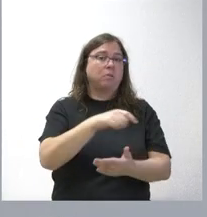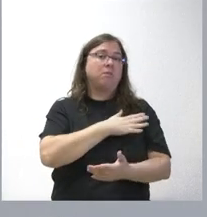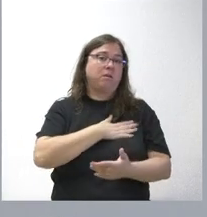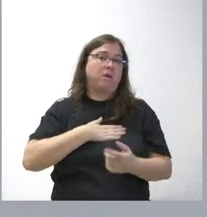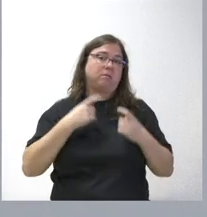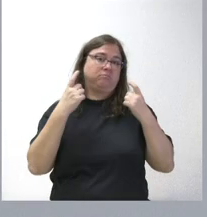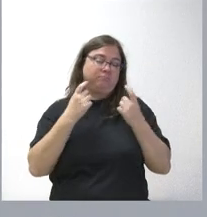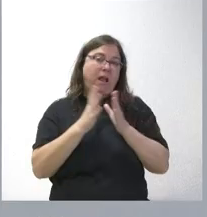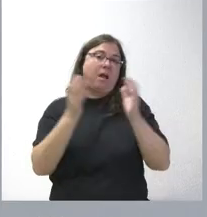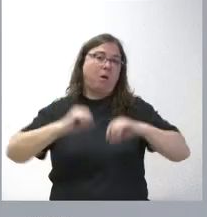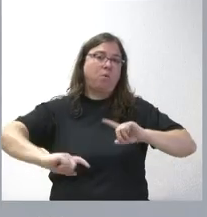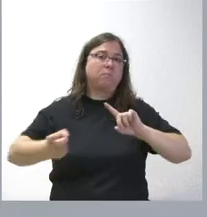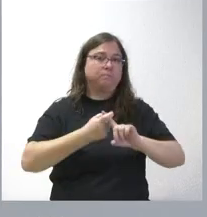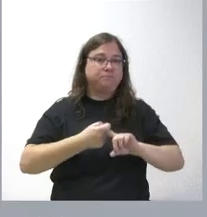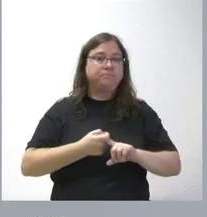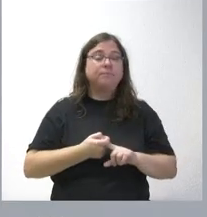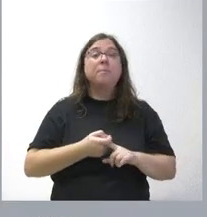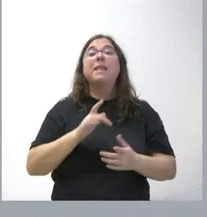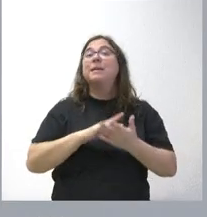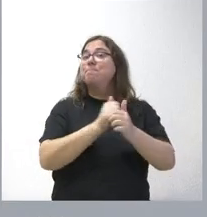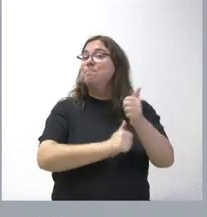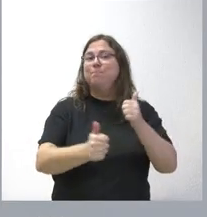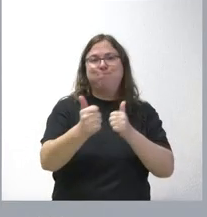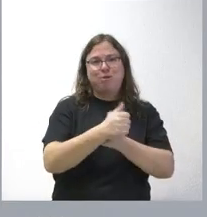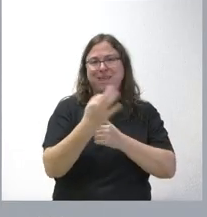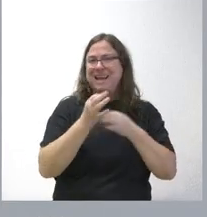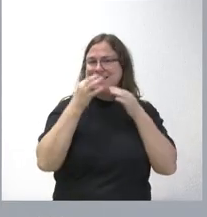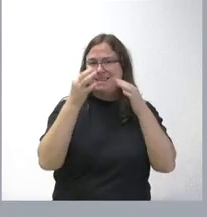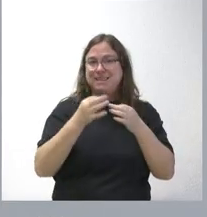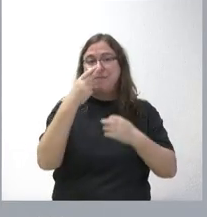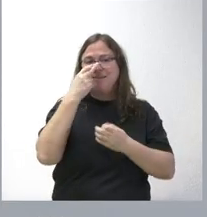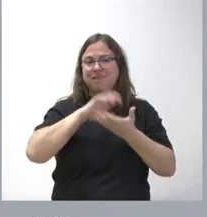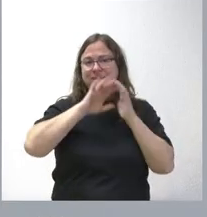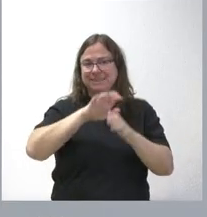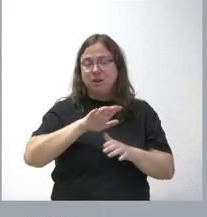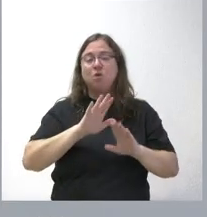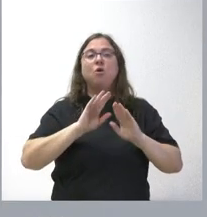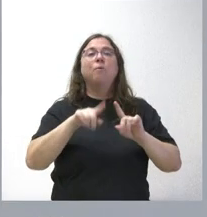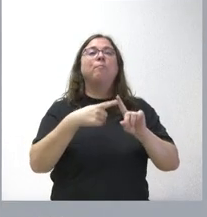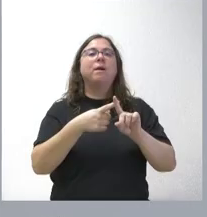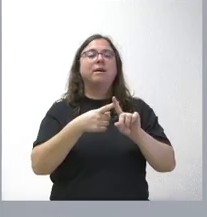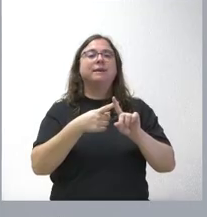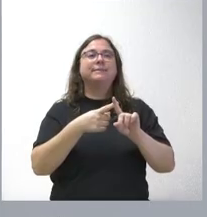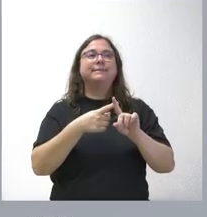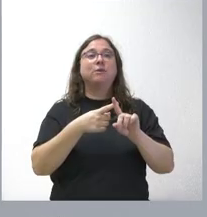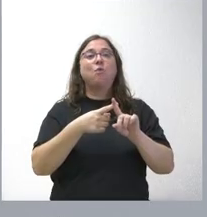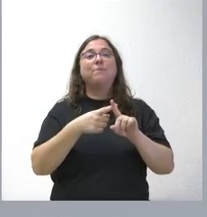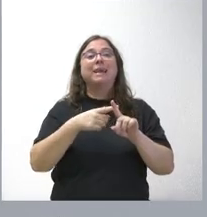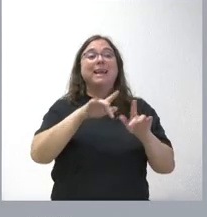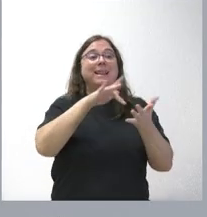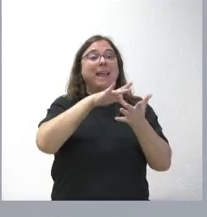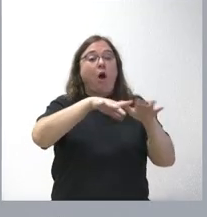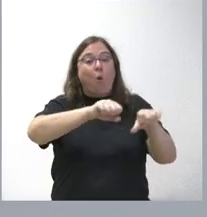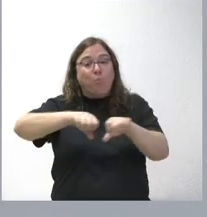misma voluntad de acuerdo, que antepongan siempre los intereses de Castilla y León y que hagan un hueco en sus ocupaciones